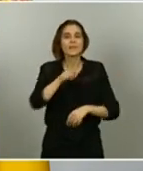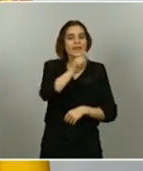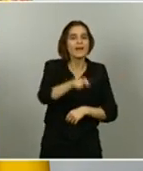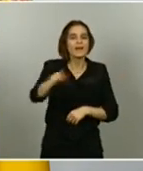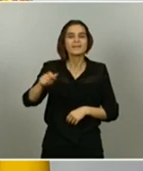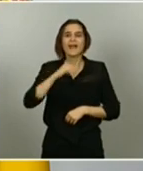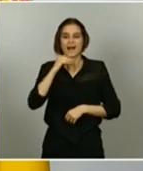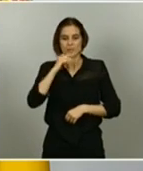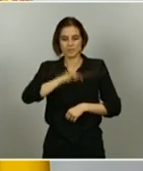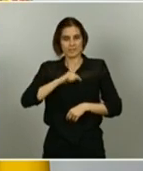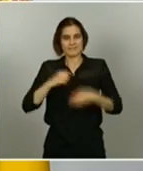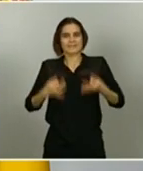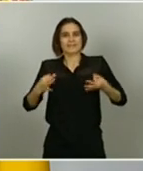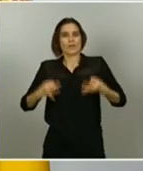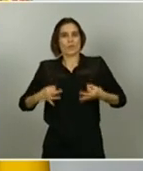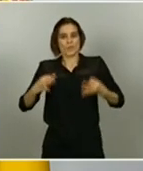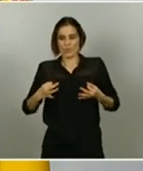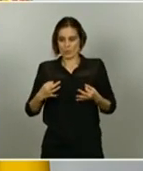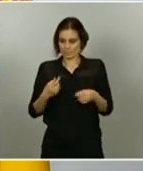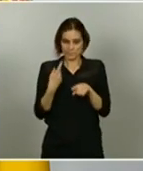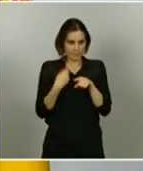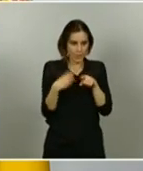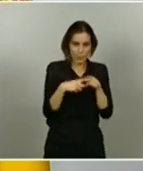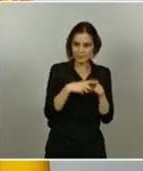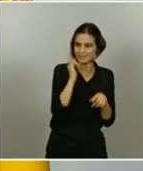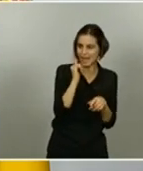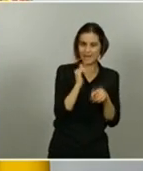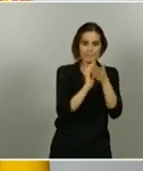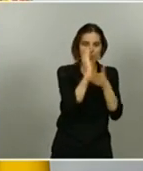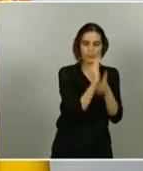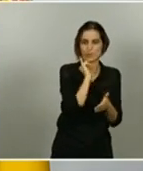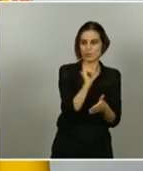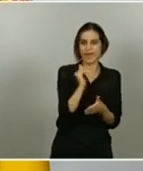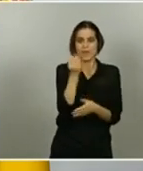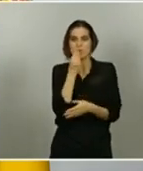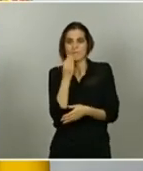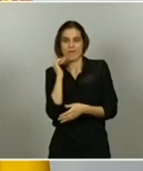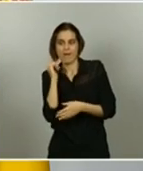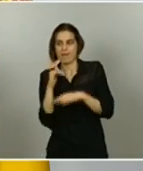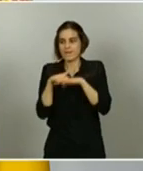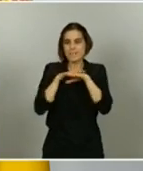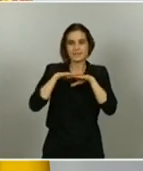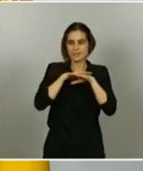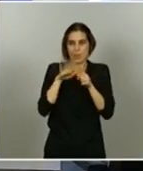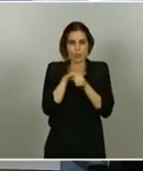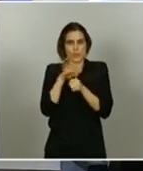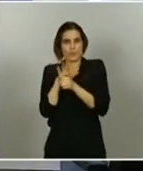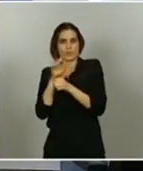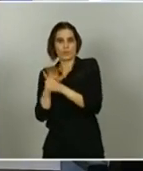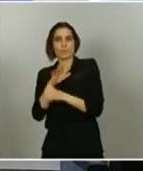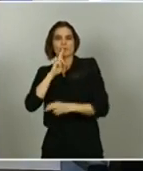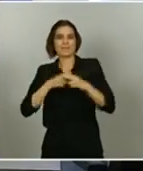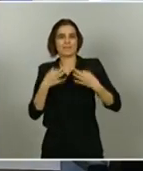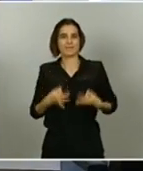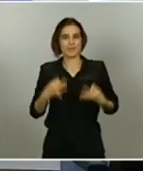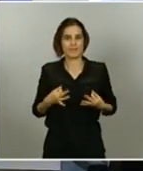seguridad material que les permitan satisfacer sus necesidades básicas. Seguridad es saber que aunque vengan